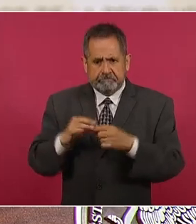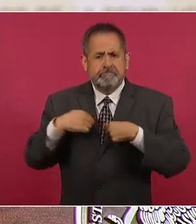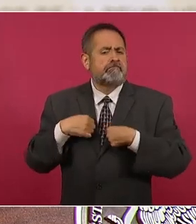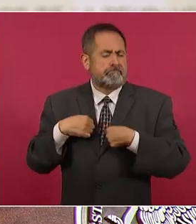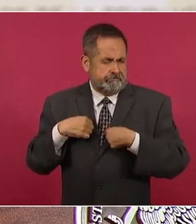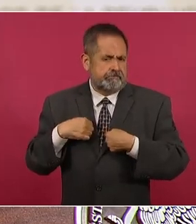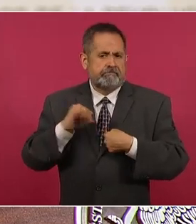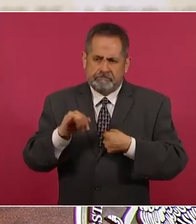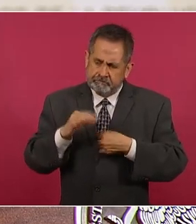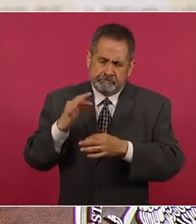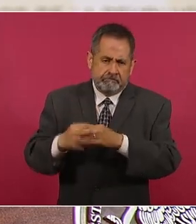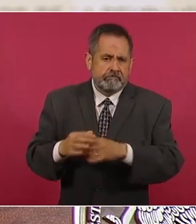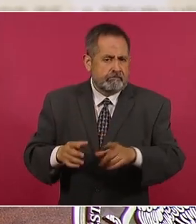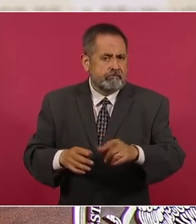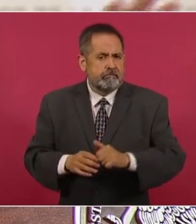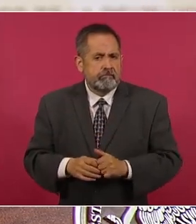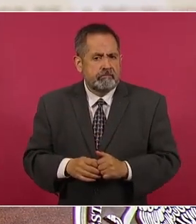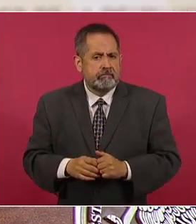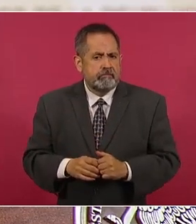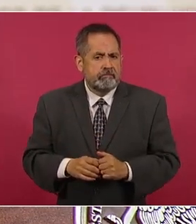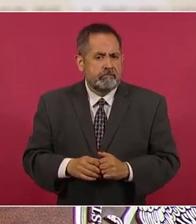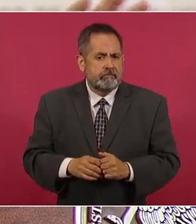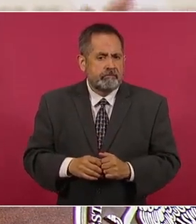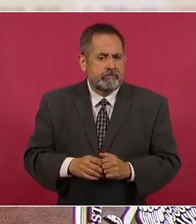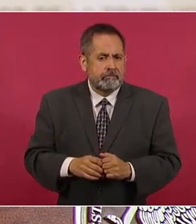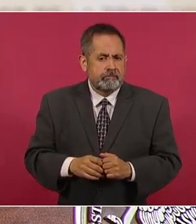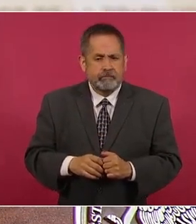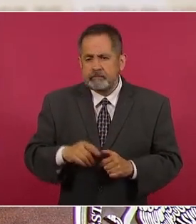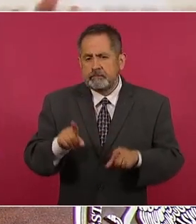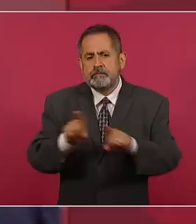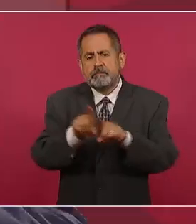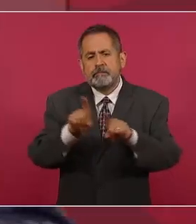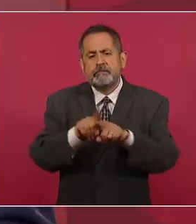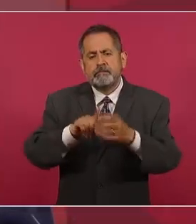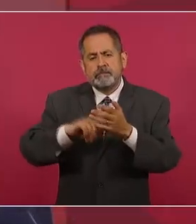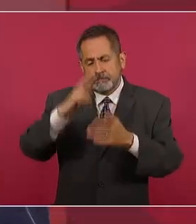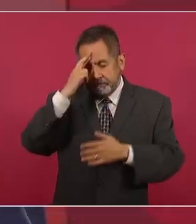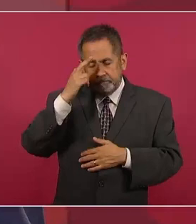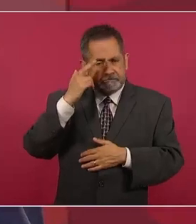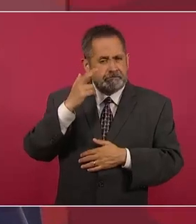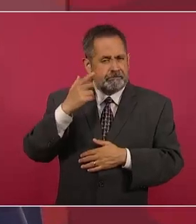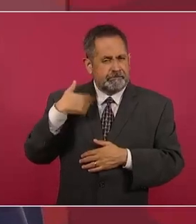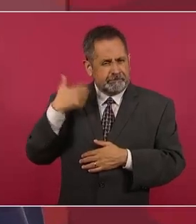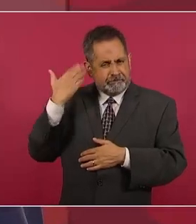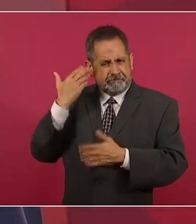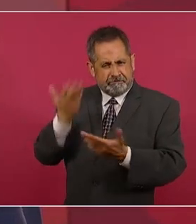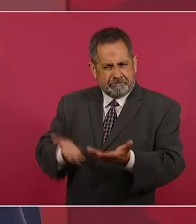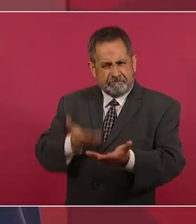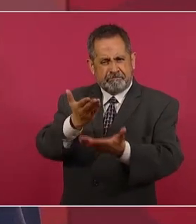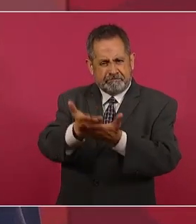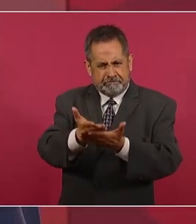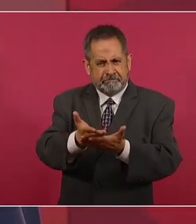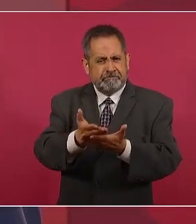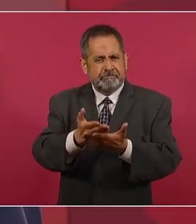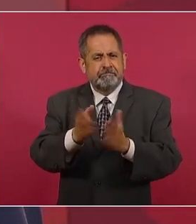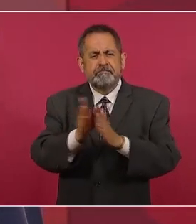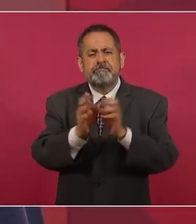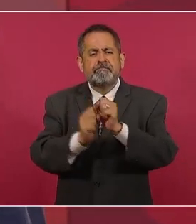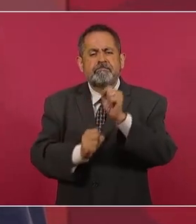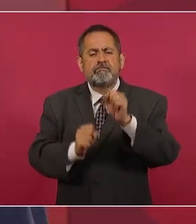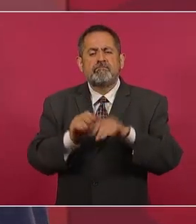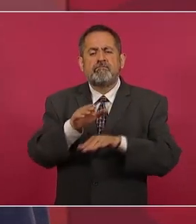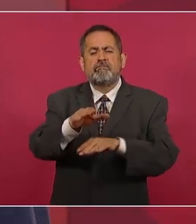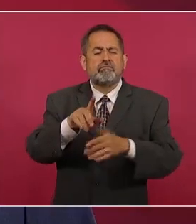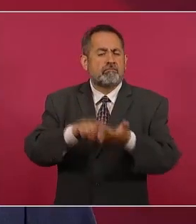sucedió cuando se presentó la reforma constitucional en materia